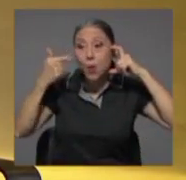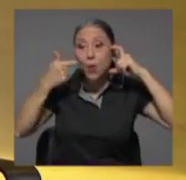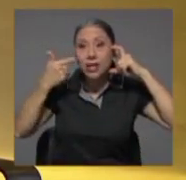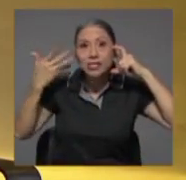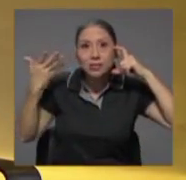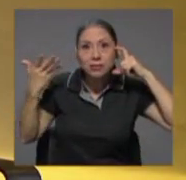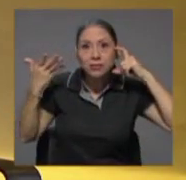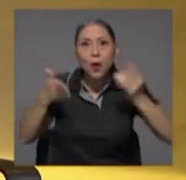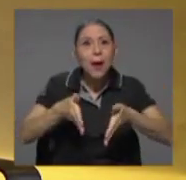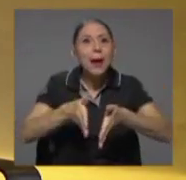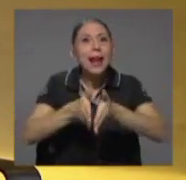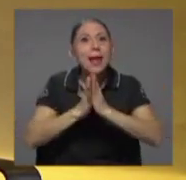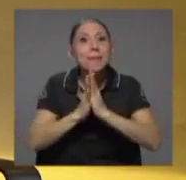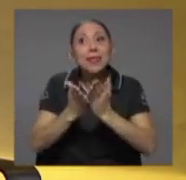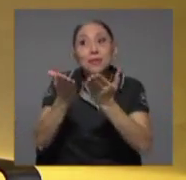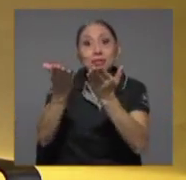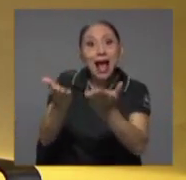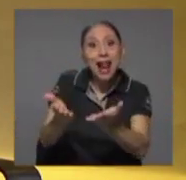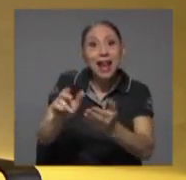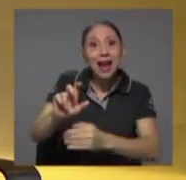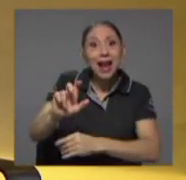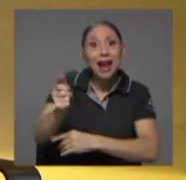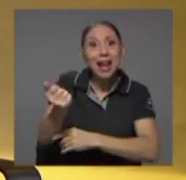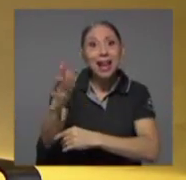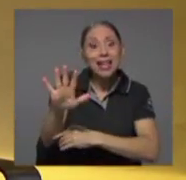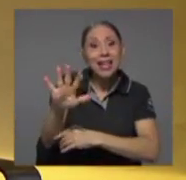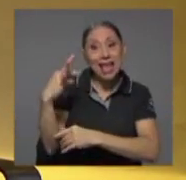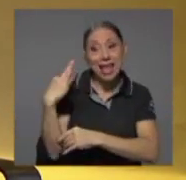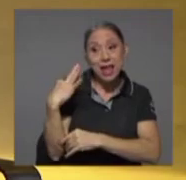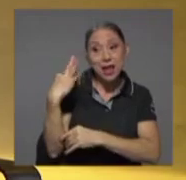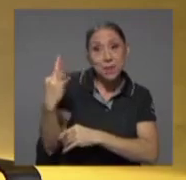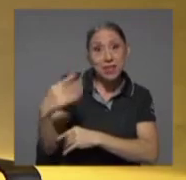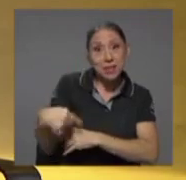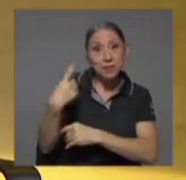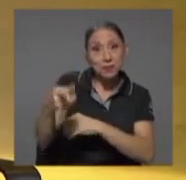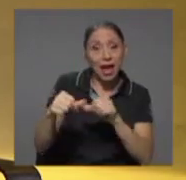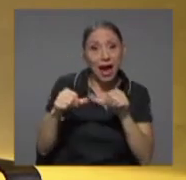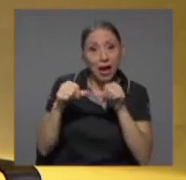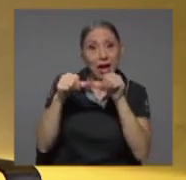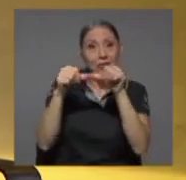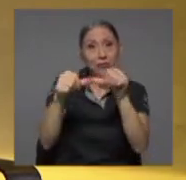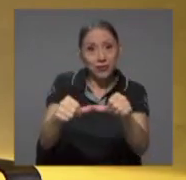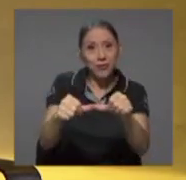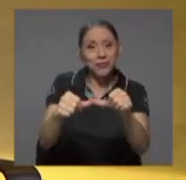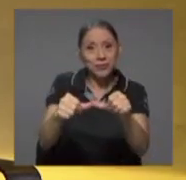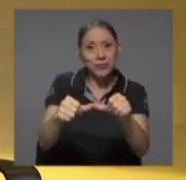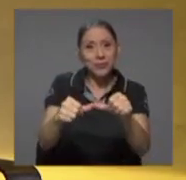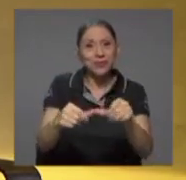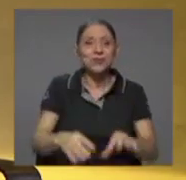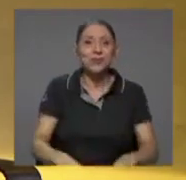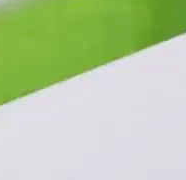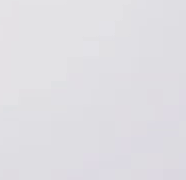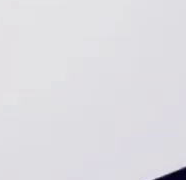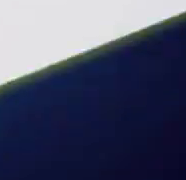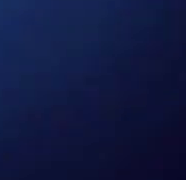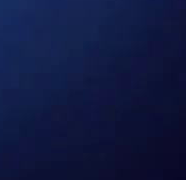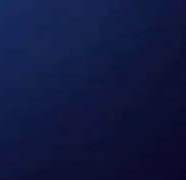le pedimos al canal que nos invite a regresar al siguiente segmento